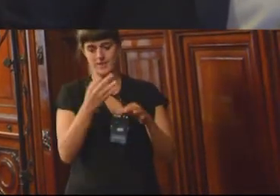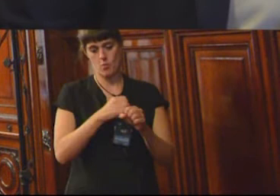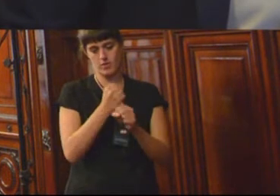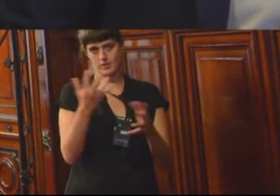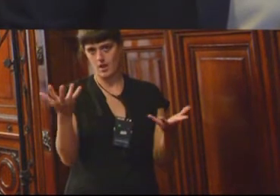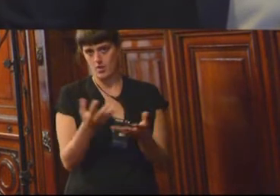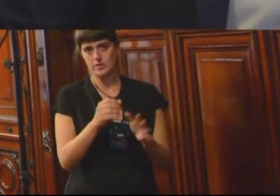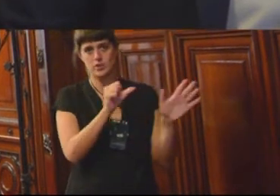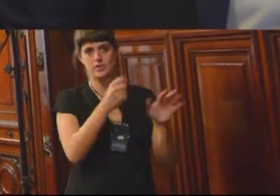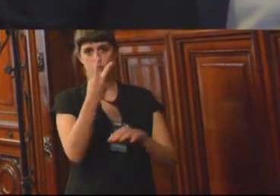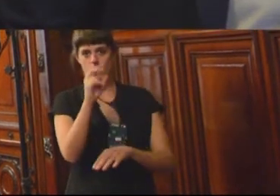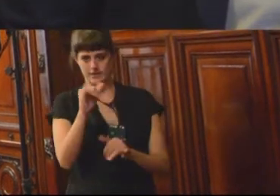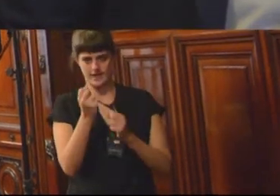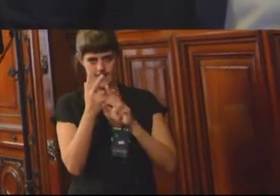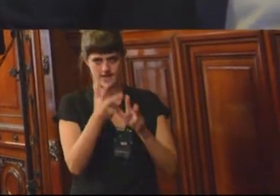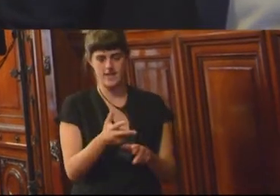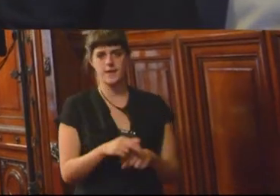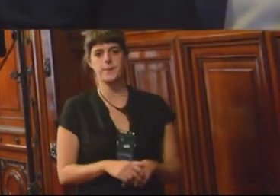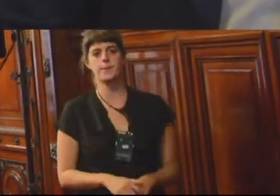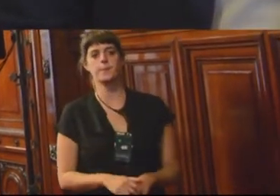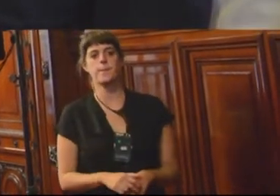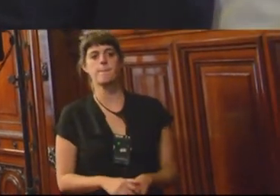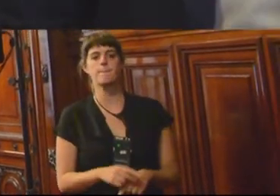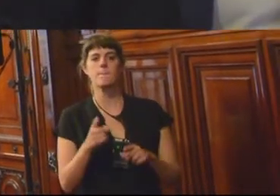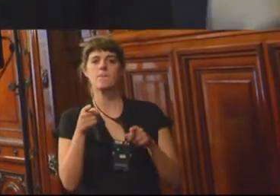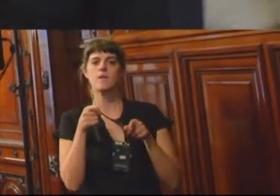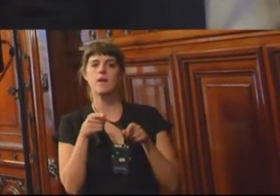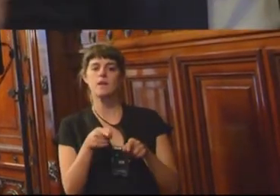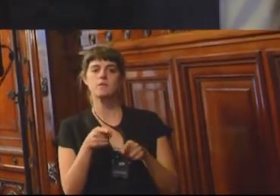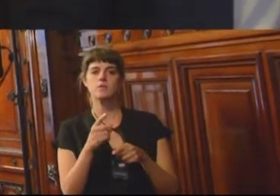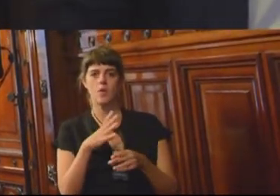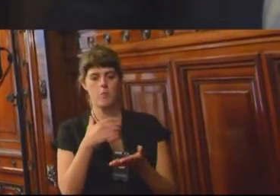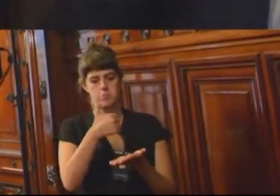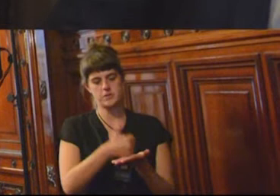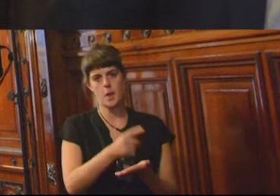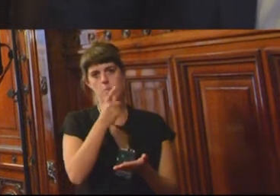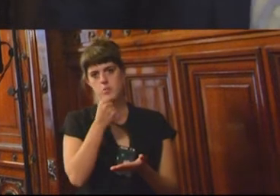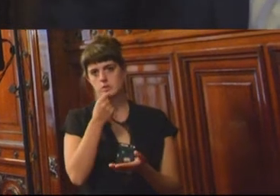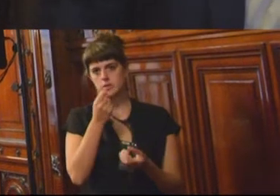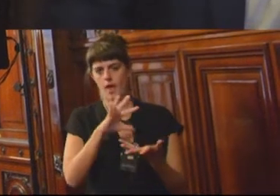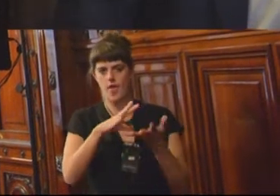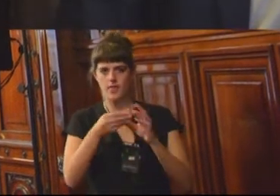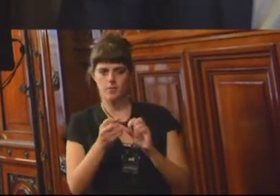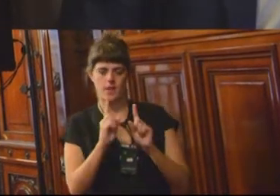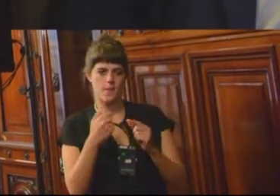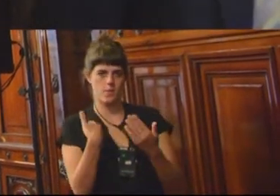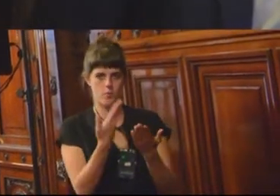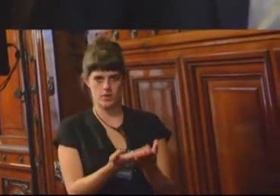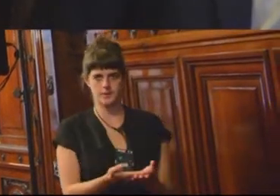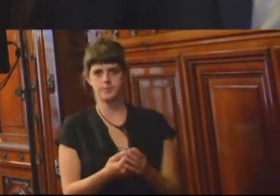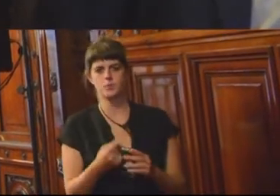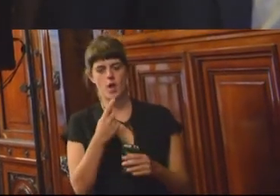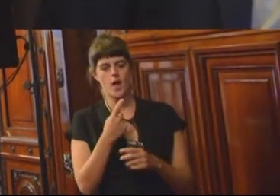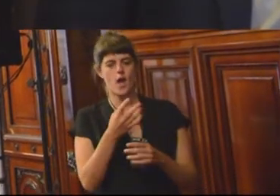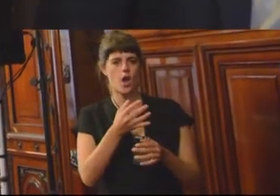620, dije, la cotidiana manejada por operadores civiles con una presencia policial acorde a la propuesta. Vamos a las bases ideológicas que